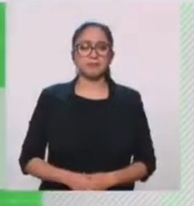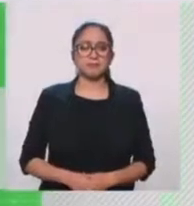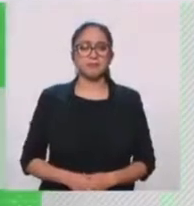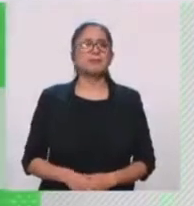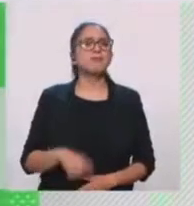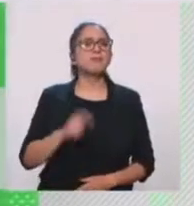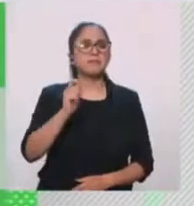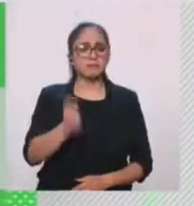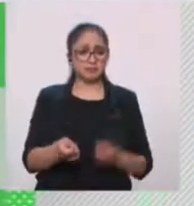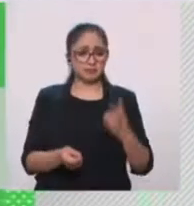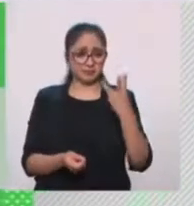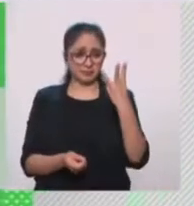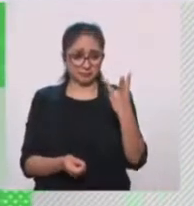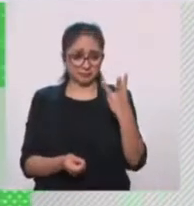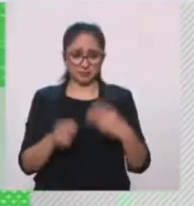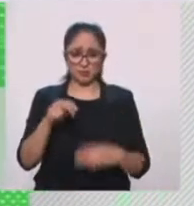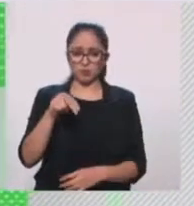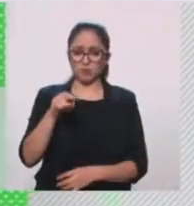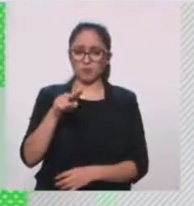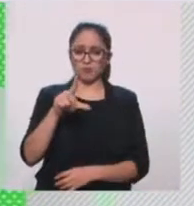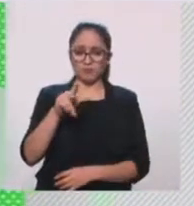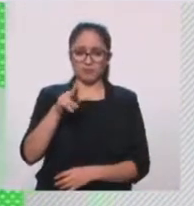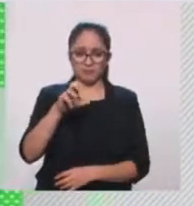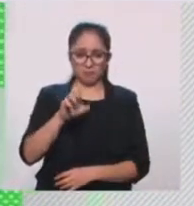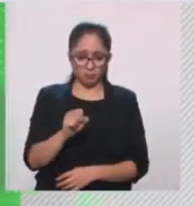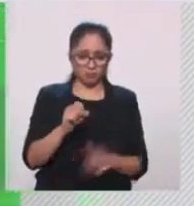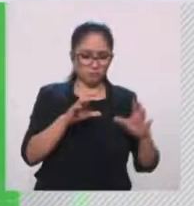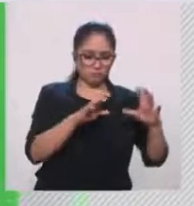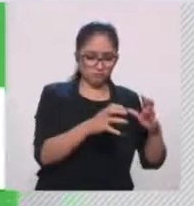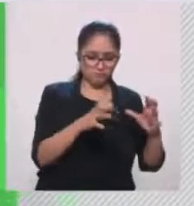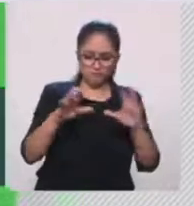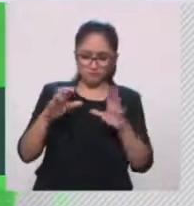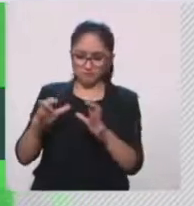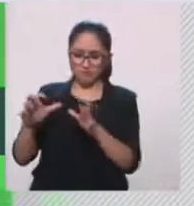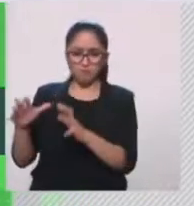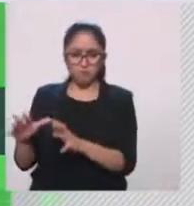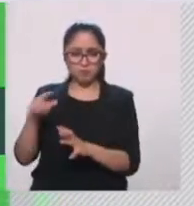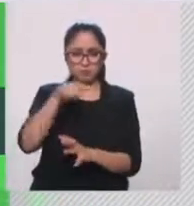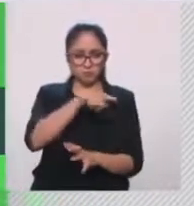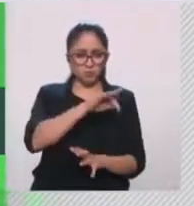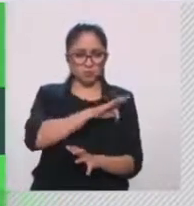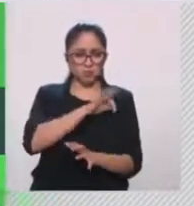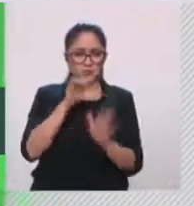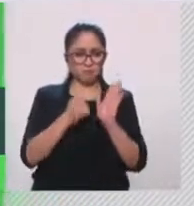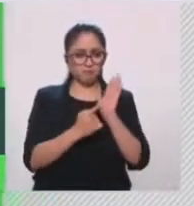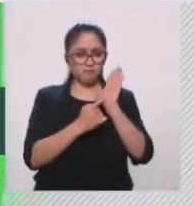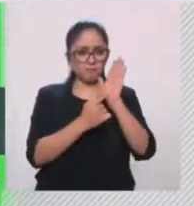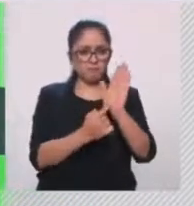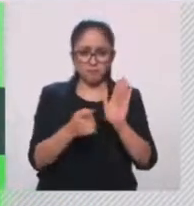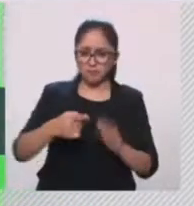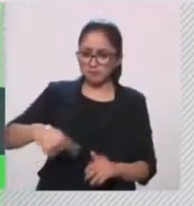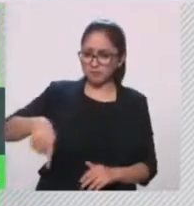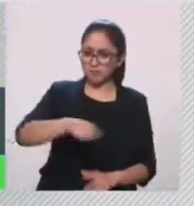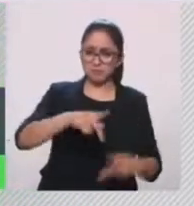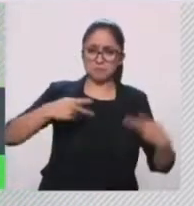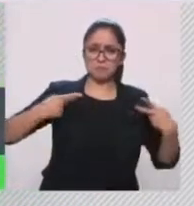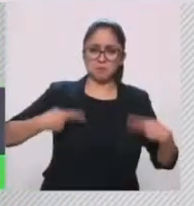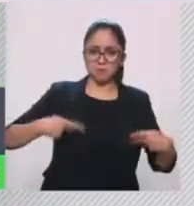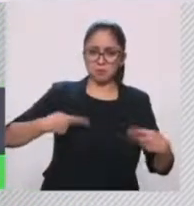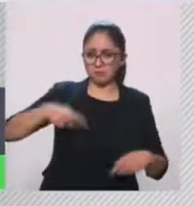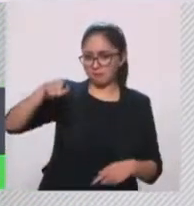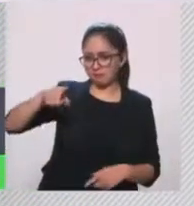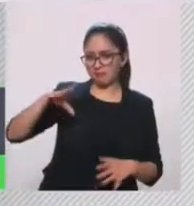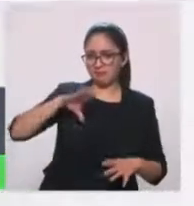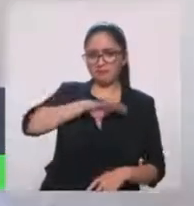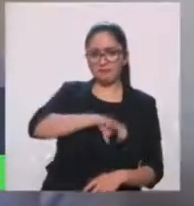tres núcleos fundamentales que planteamos para presentarles a los especialistas, pero también al público en general,